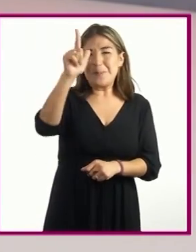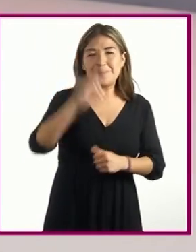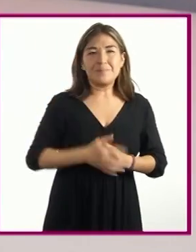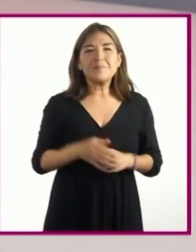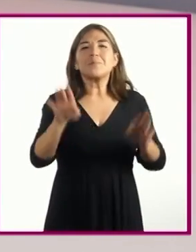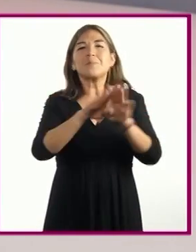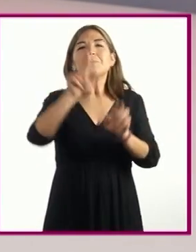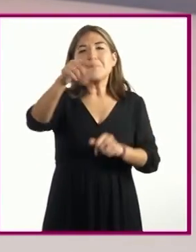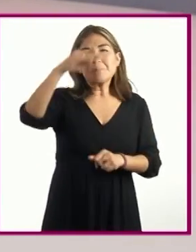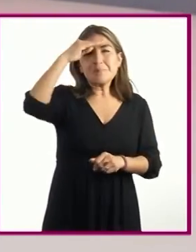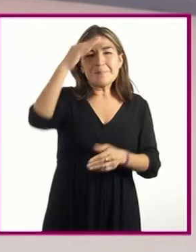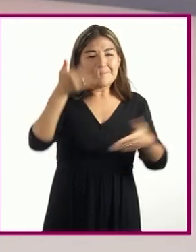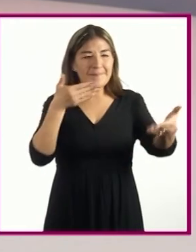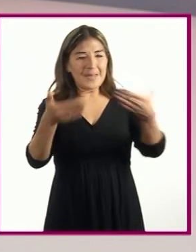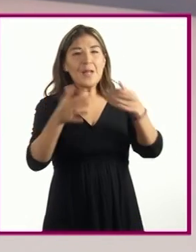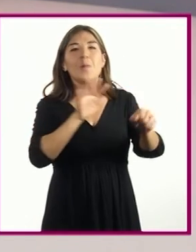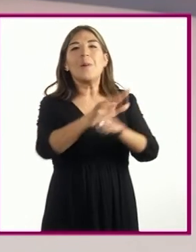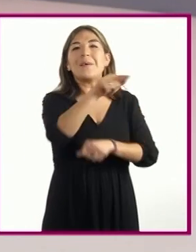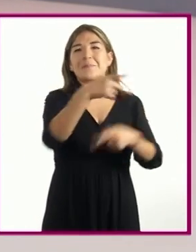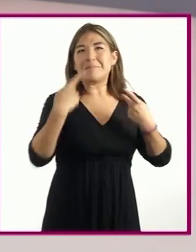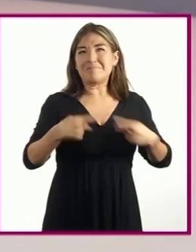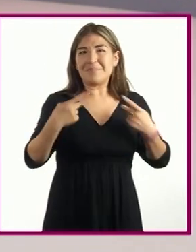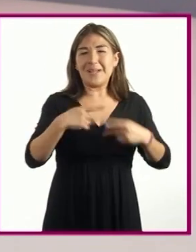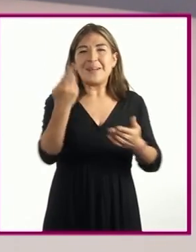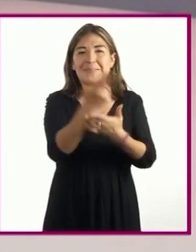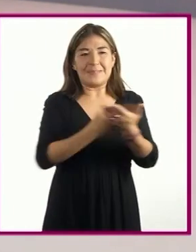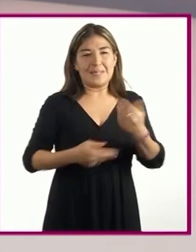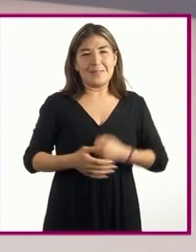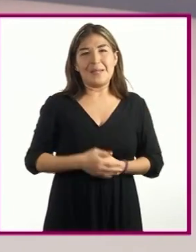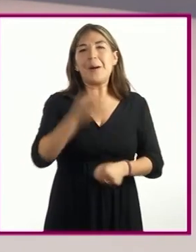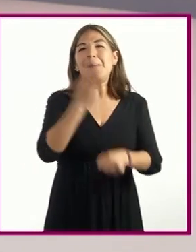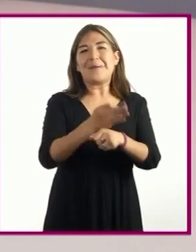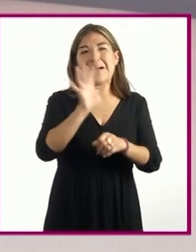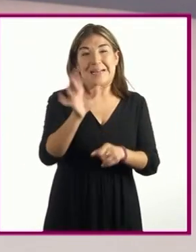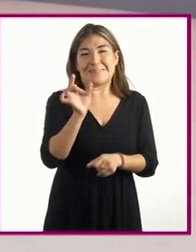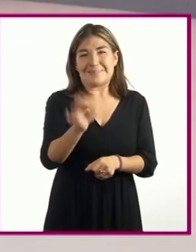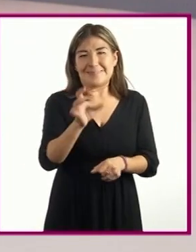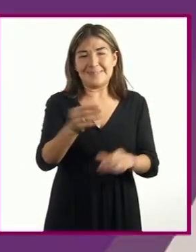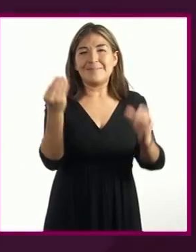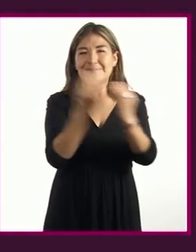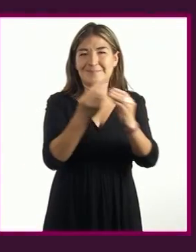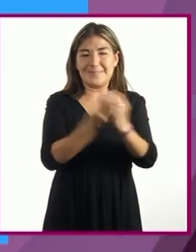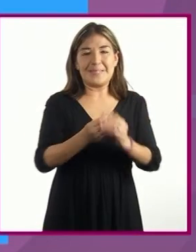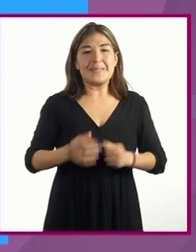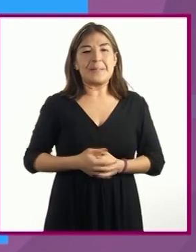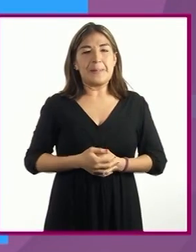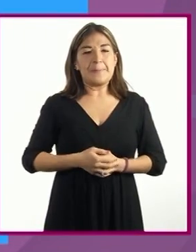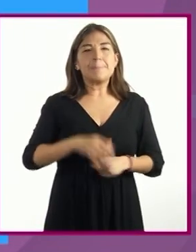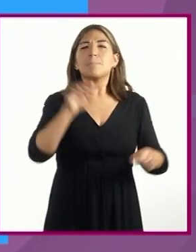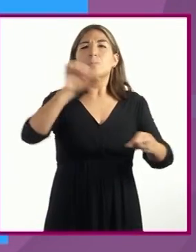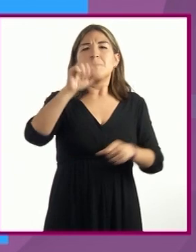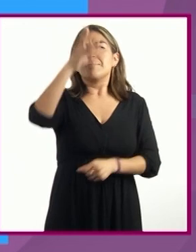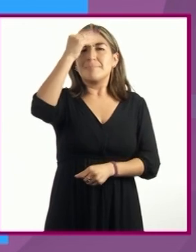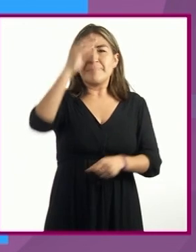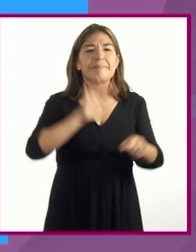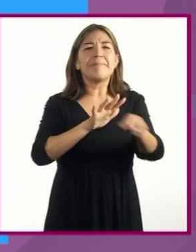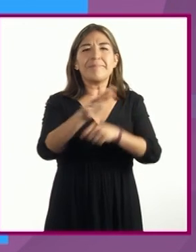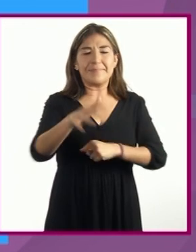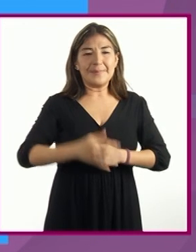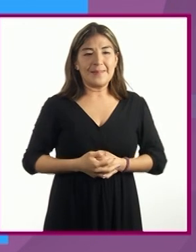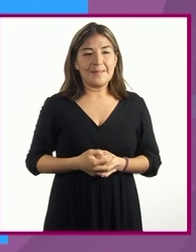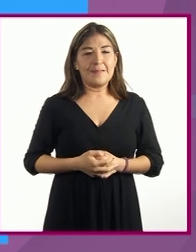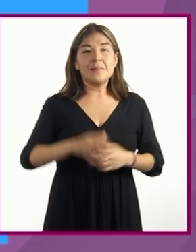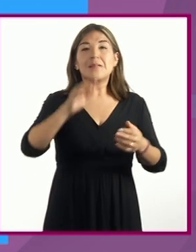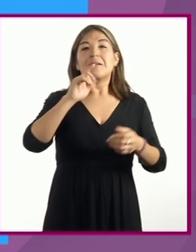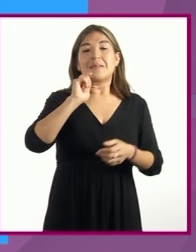acerca de la personalidad del personaje estamos llegando al final de esta sesión nuestro aprendizaje esperado fue